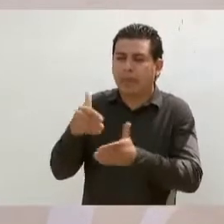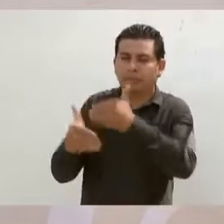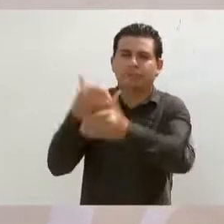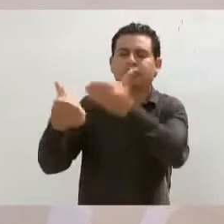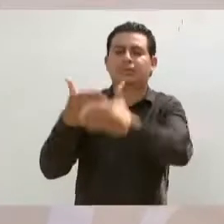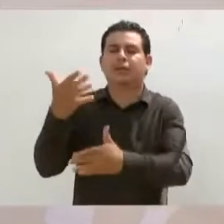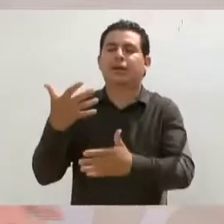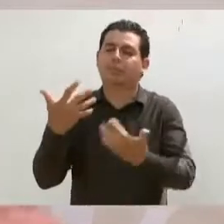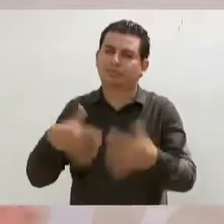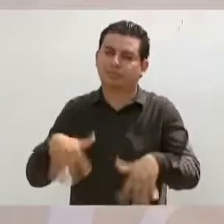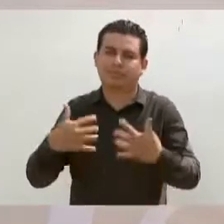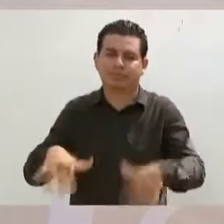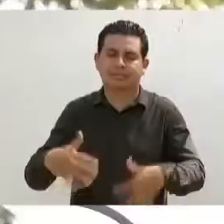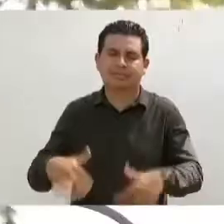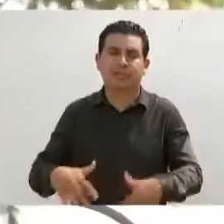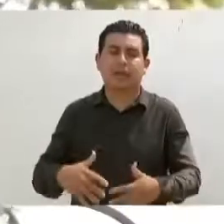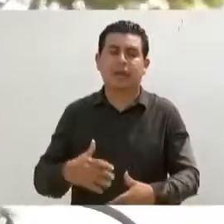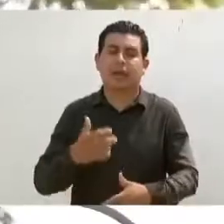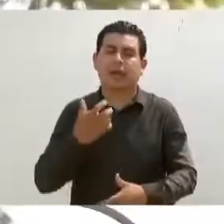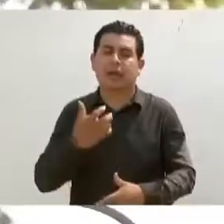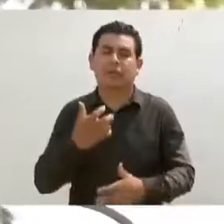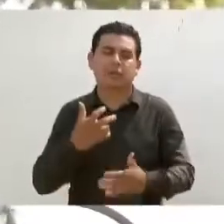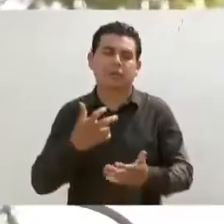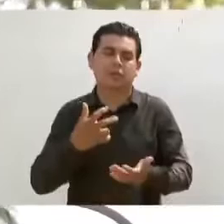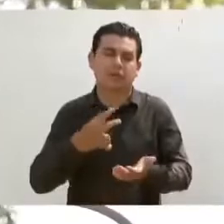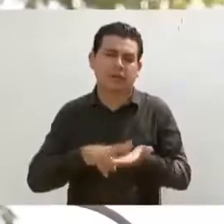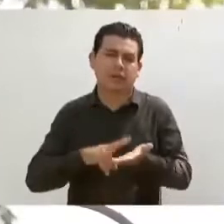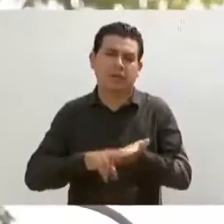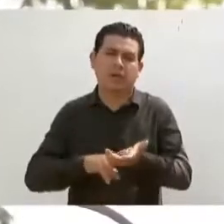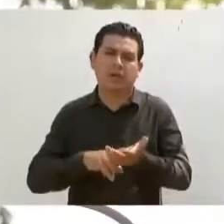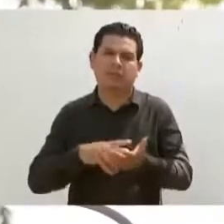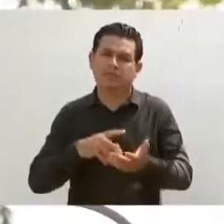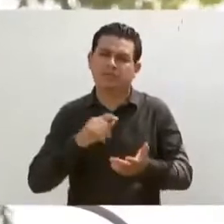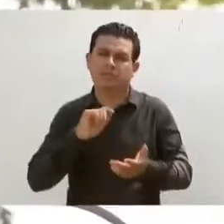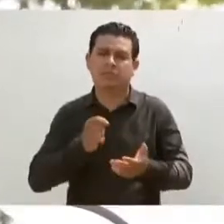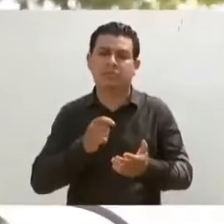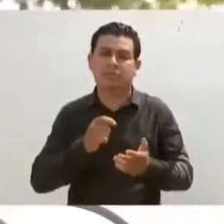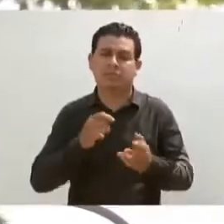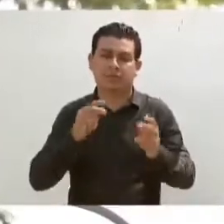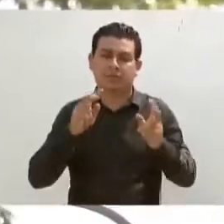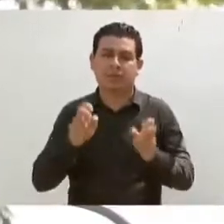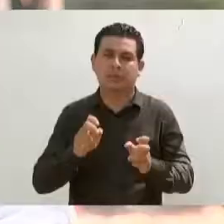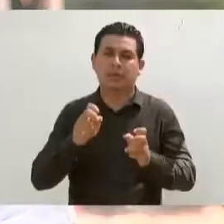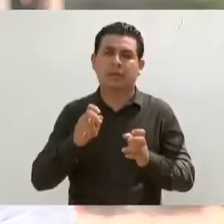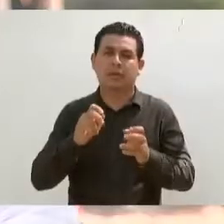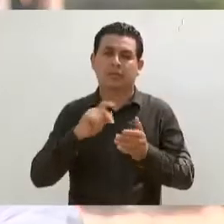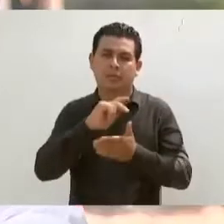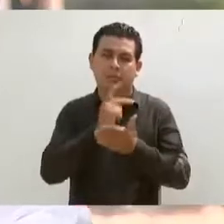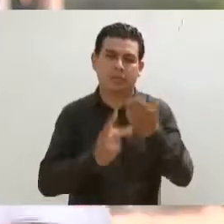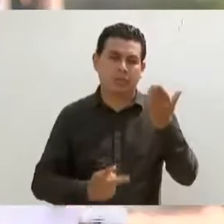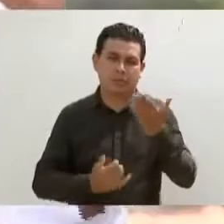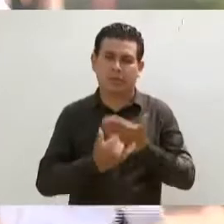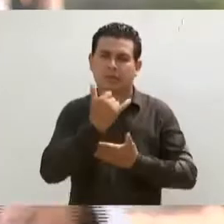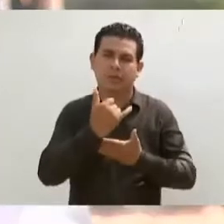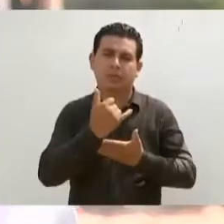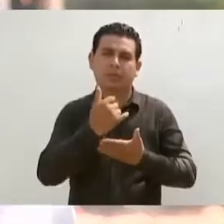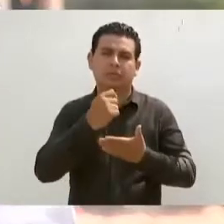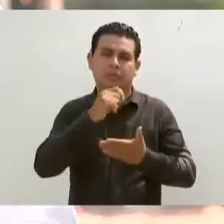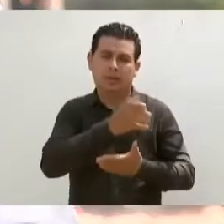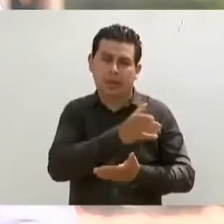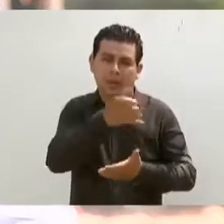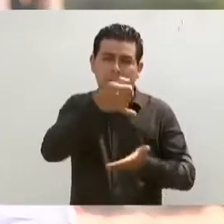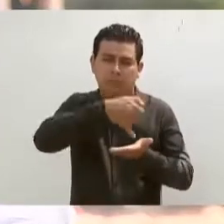Por eso es importante reconocer al programa Sembrando Vidas y lo que esto